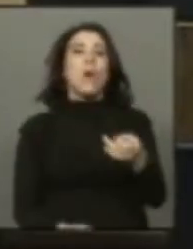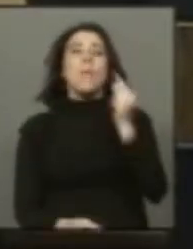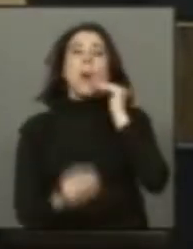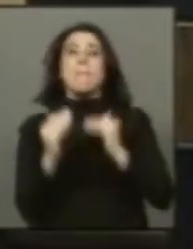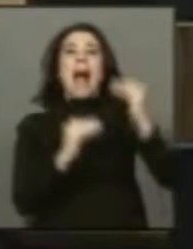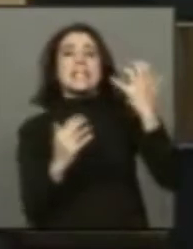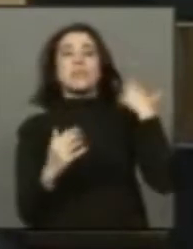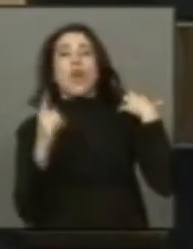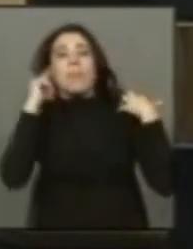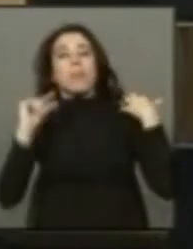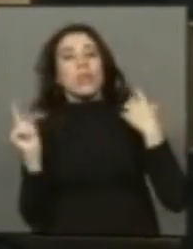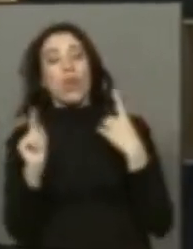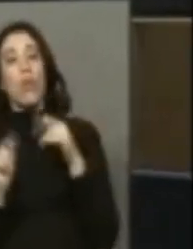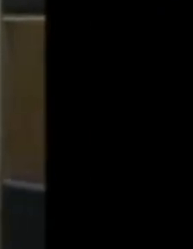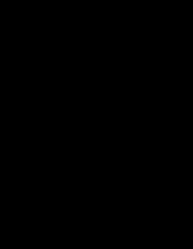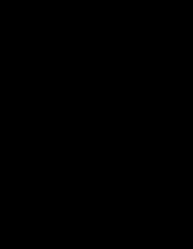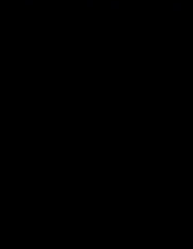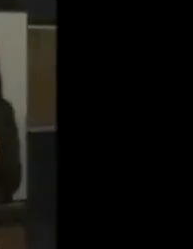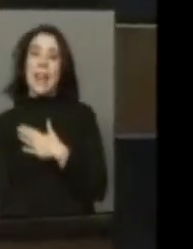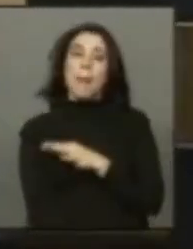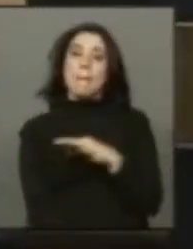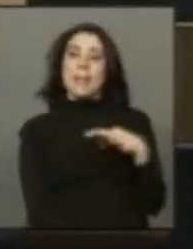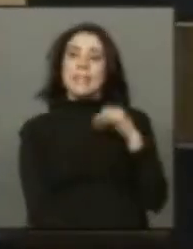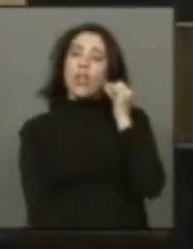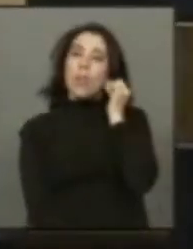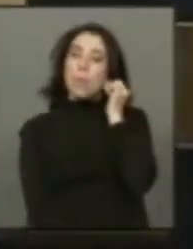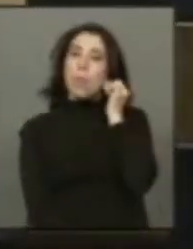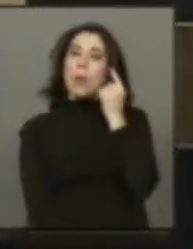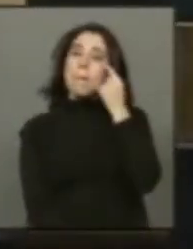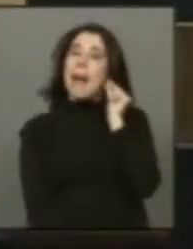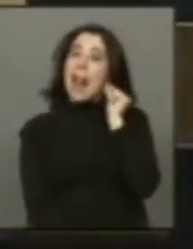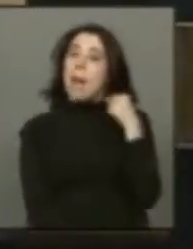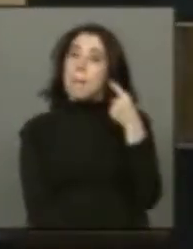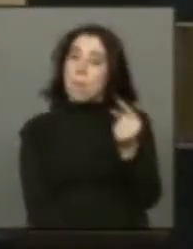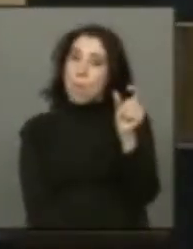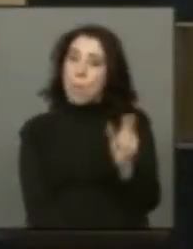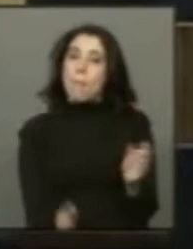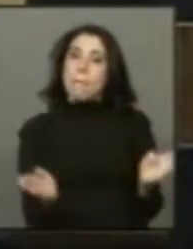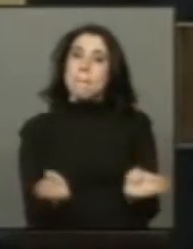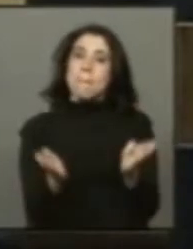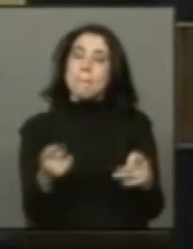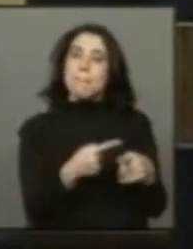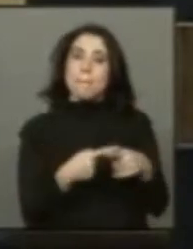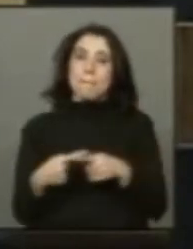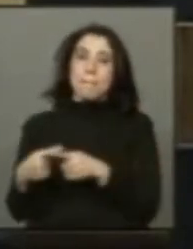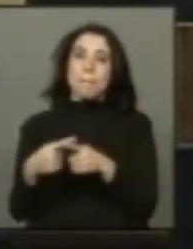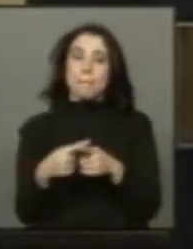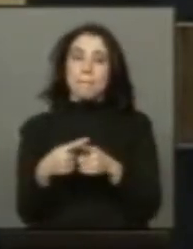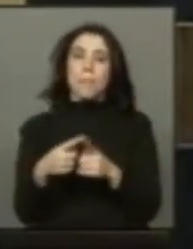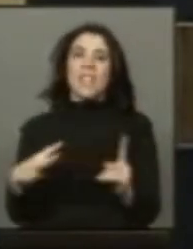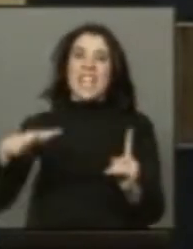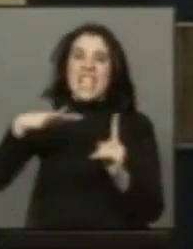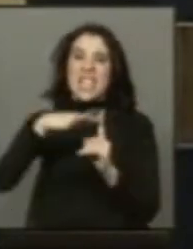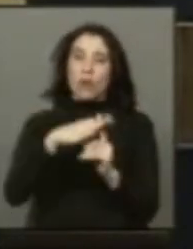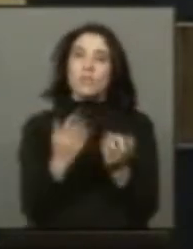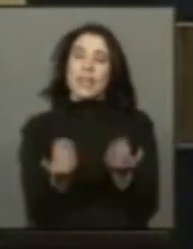particular, salvo el privilegio que tiene nosotros de un Ministerio de la Mujer para la mujer, que promueva la sociedad inclusiva que necesitamos